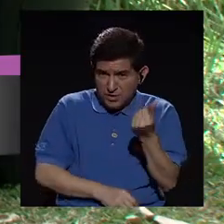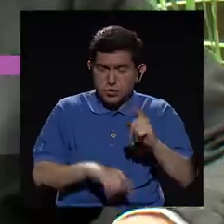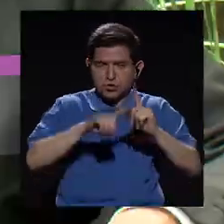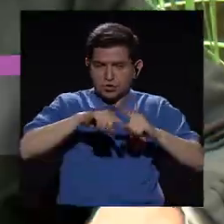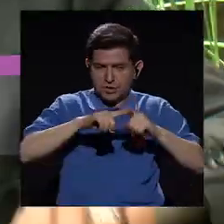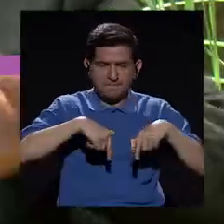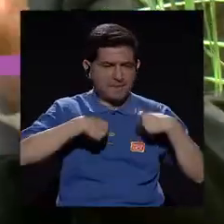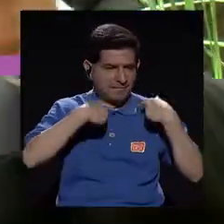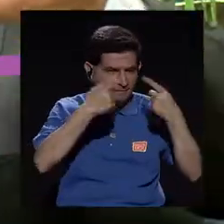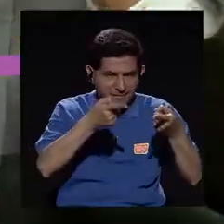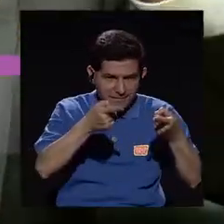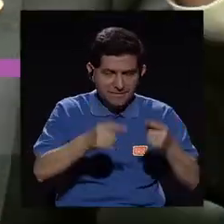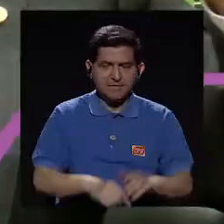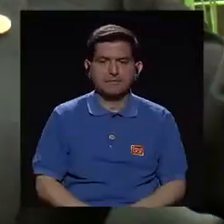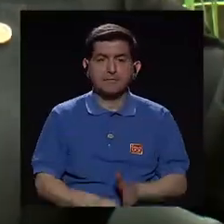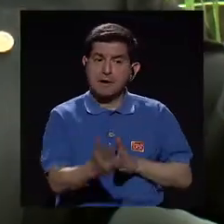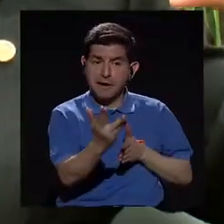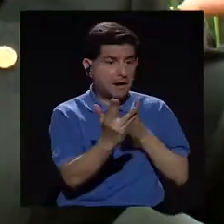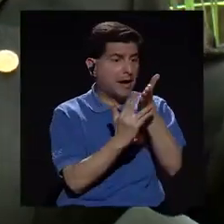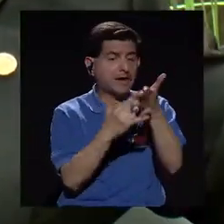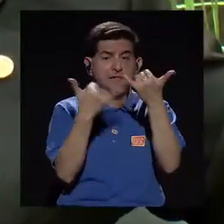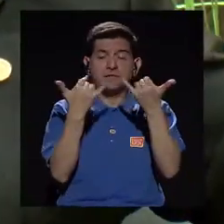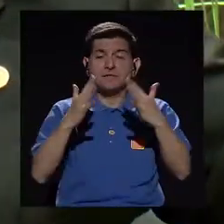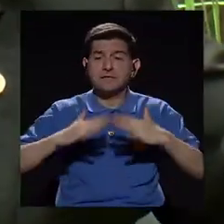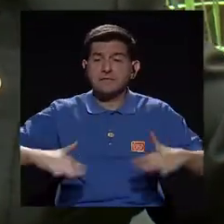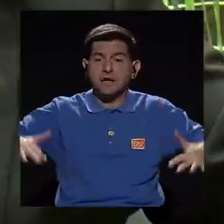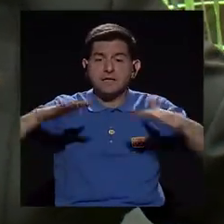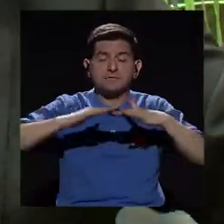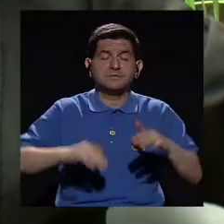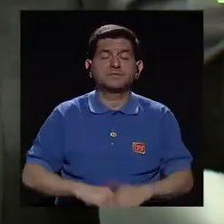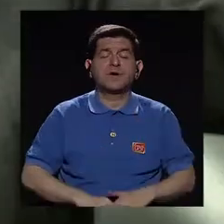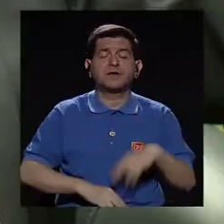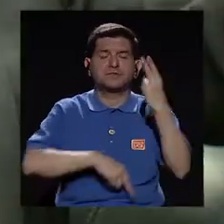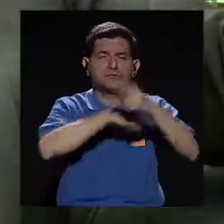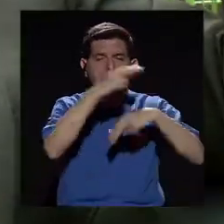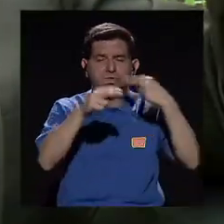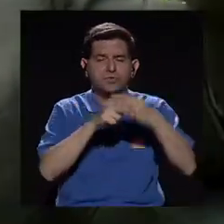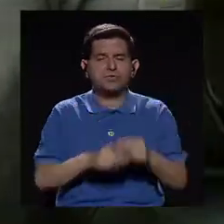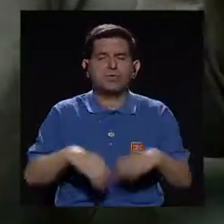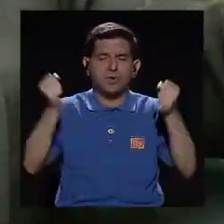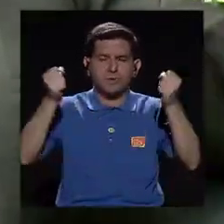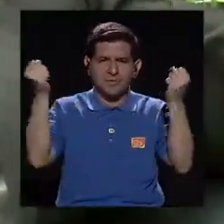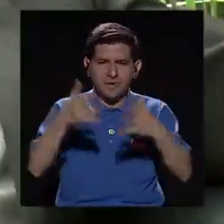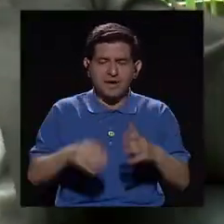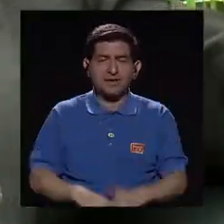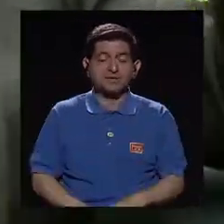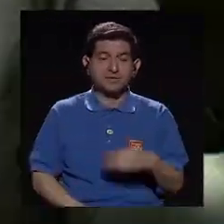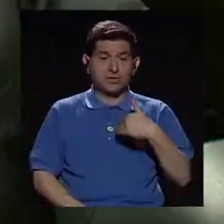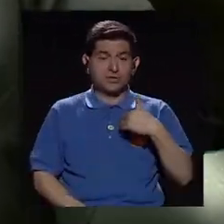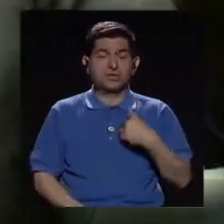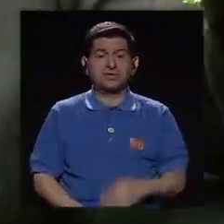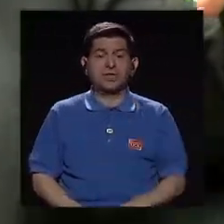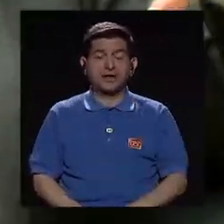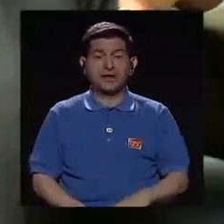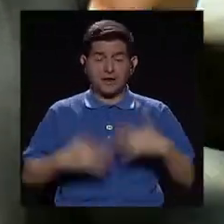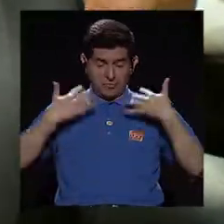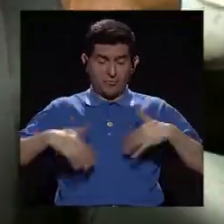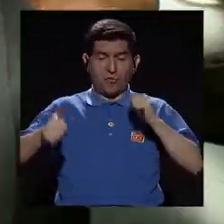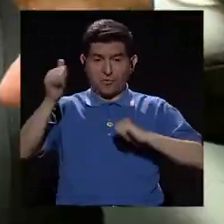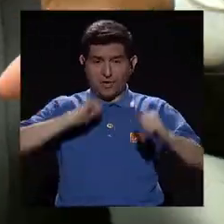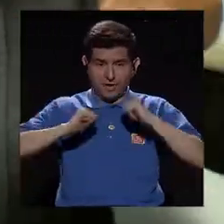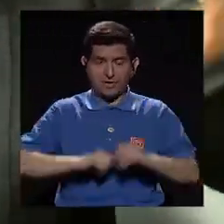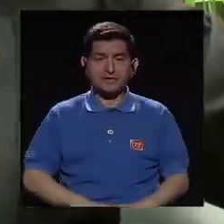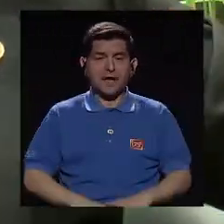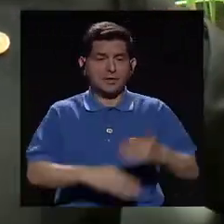Rincón. No. Entran y es que ellos son un universo mágico, claro, con murales, con títeres, con vestuario teatral, y el